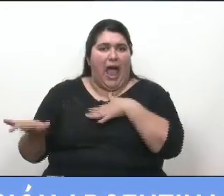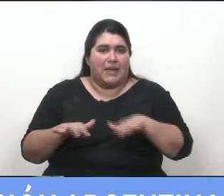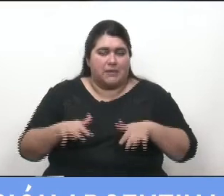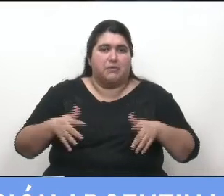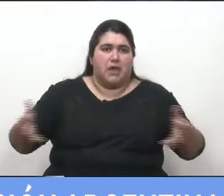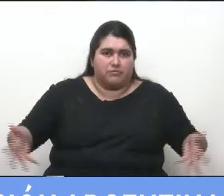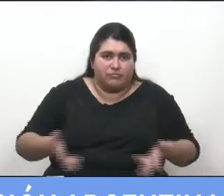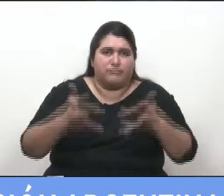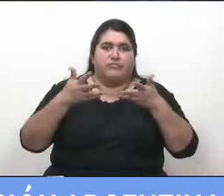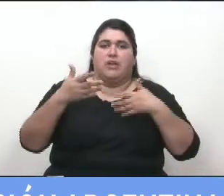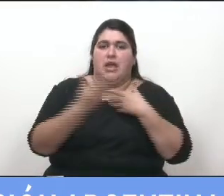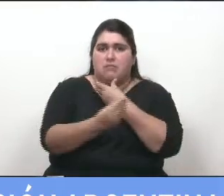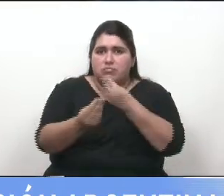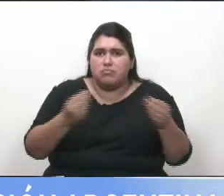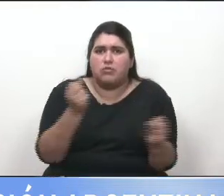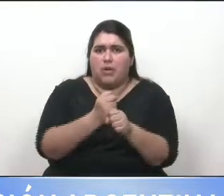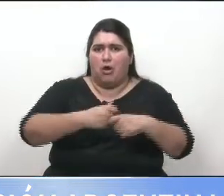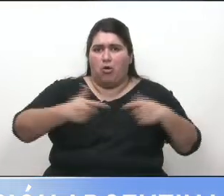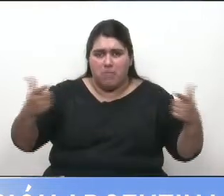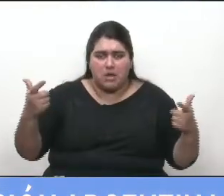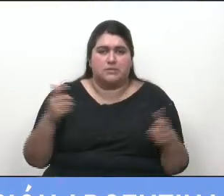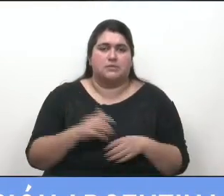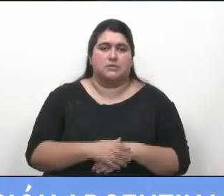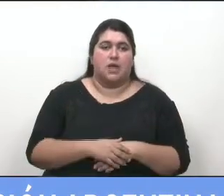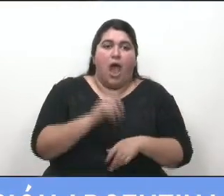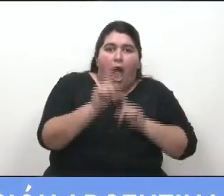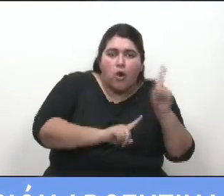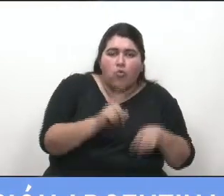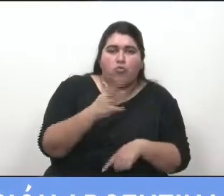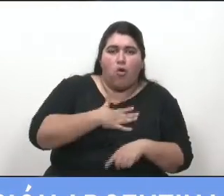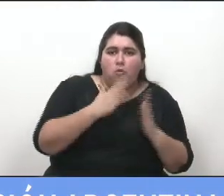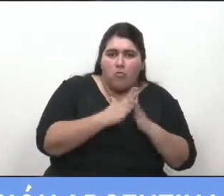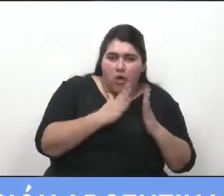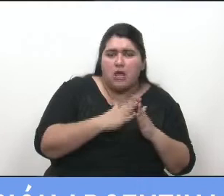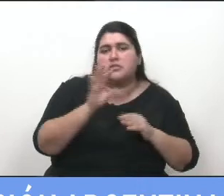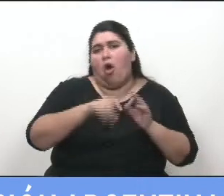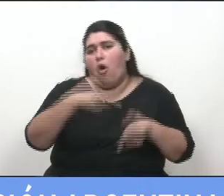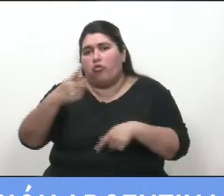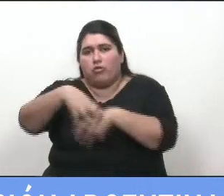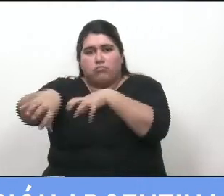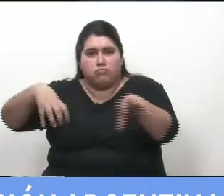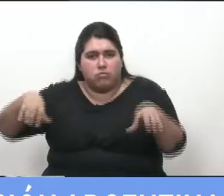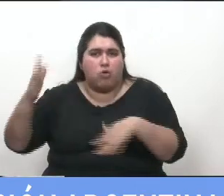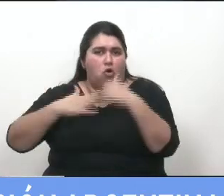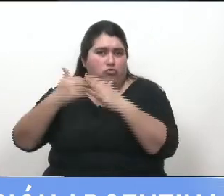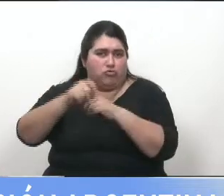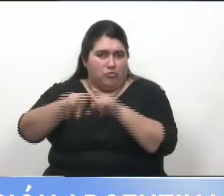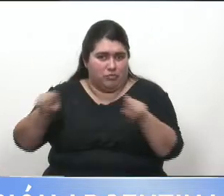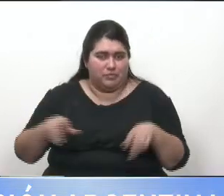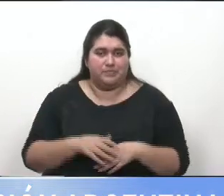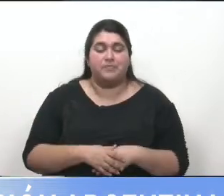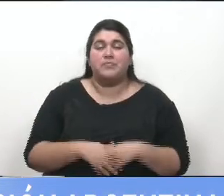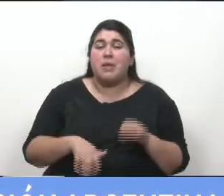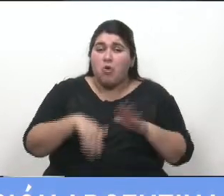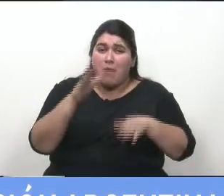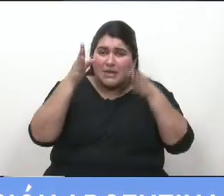consiguiente en el empleo propio y de aquellas. En segundo lugar, al referirse fundamentalmente a